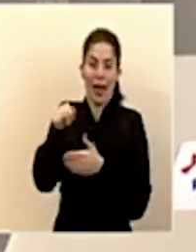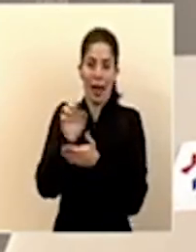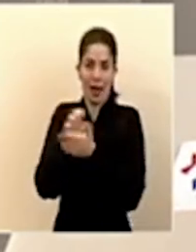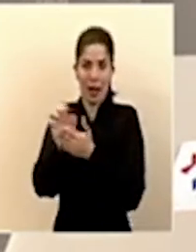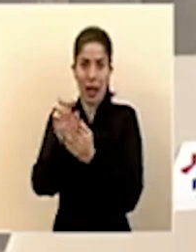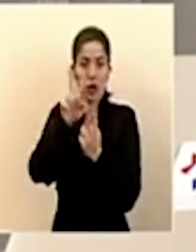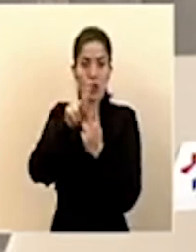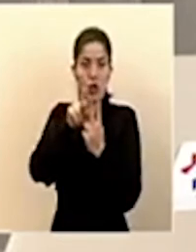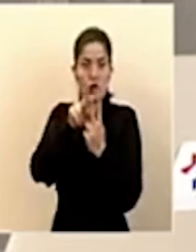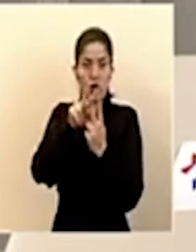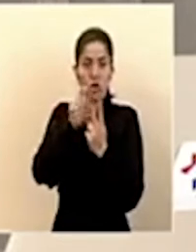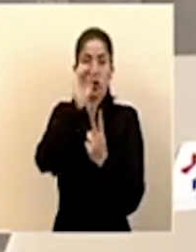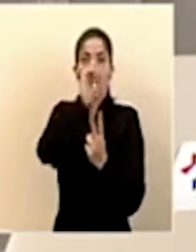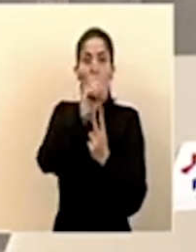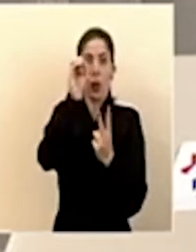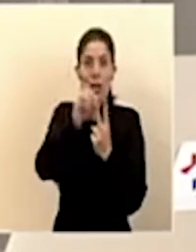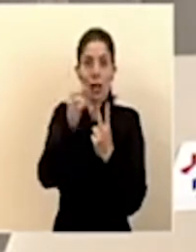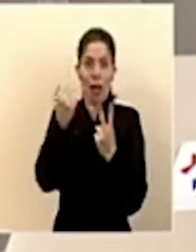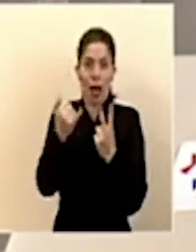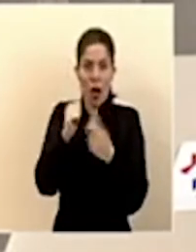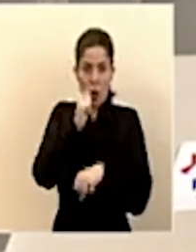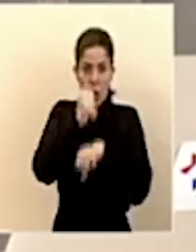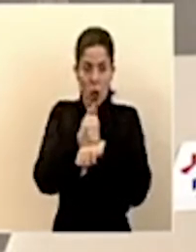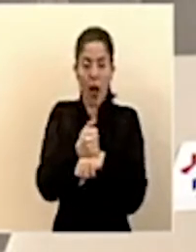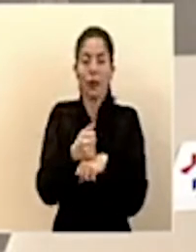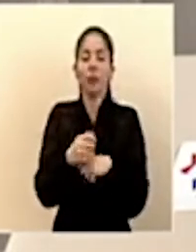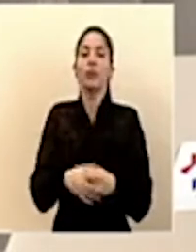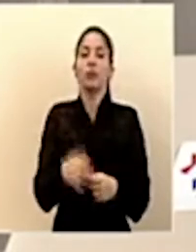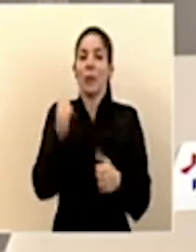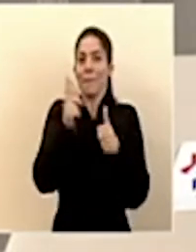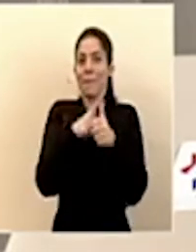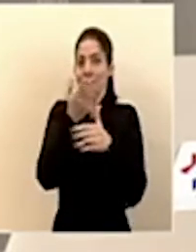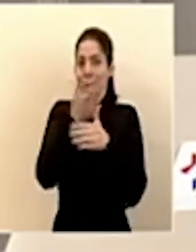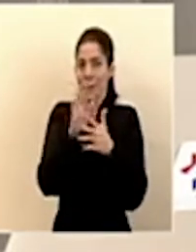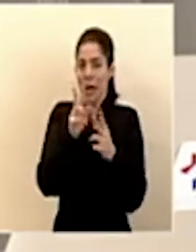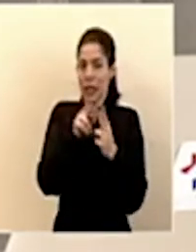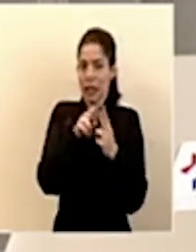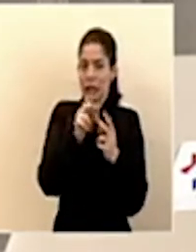consolidando en este momento. Estamos en esa primera etapa.